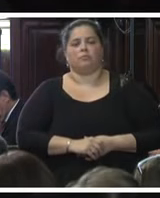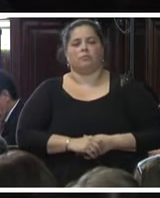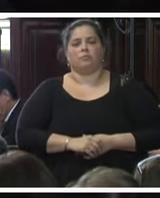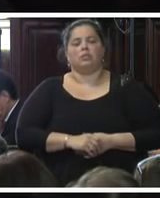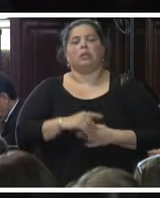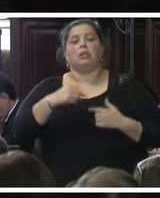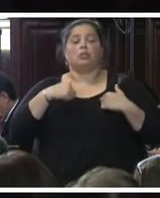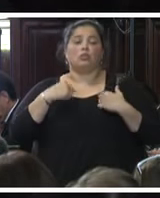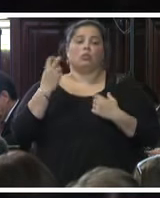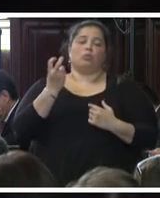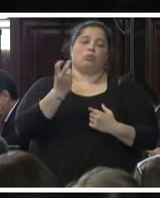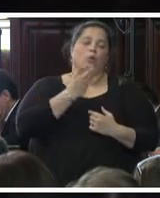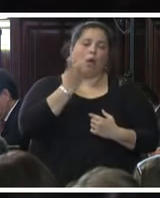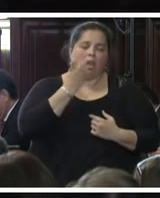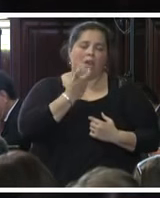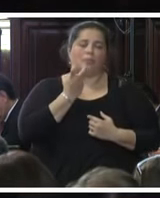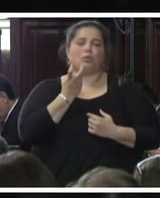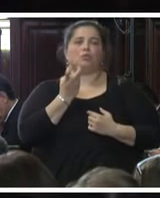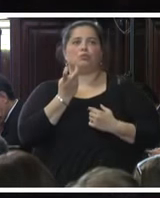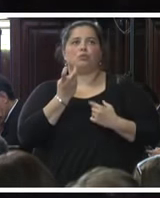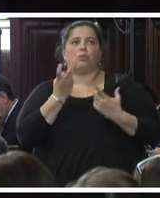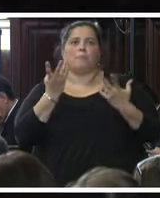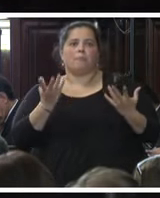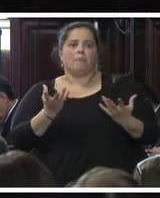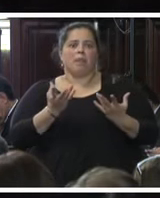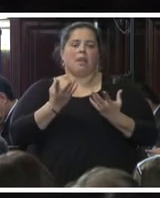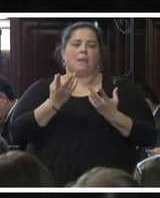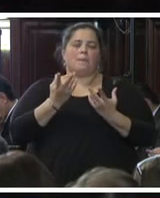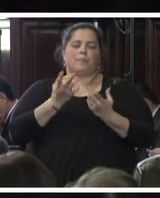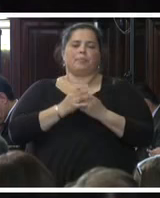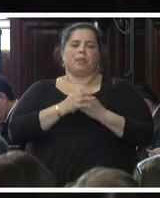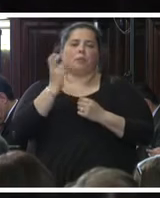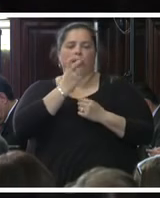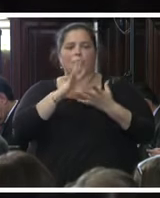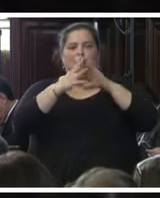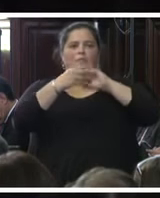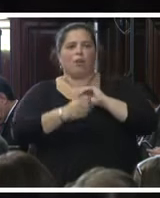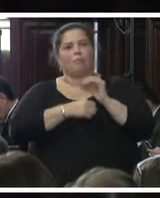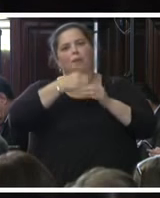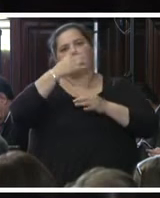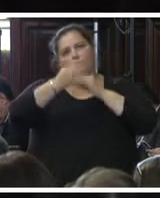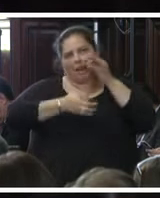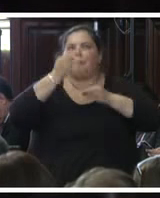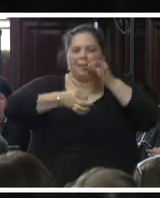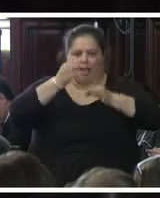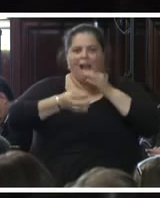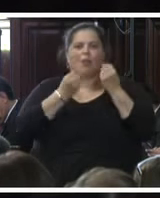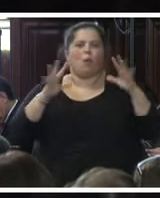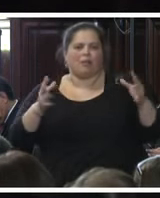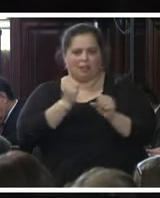Procuraremos dar cuenta de los trabajos que se han venido realizando el efecto